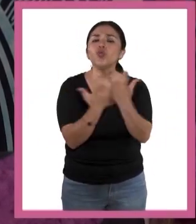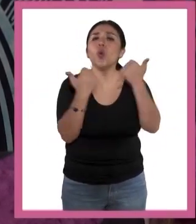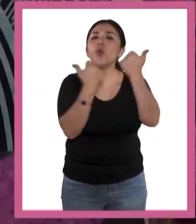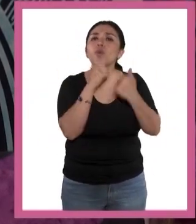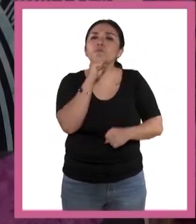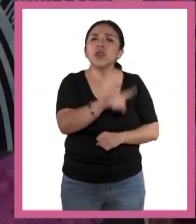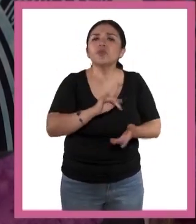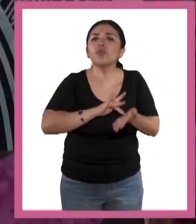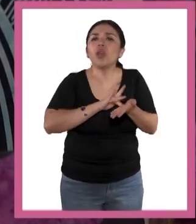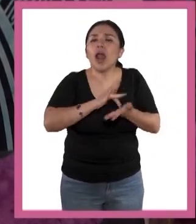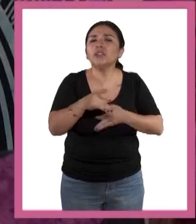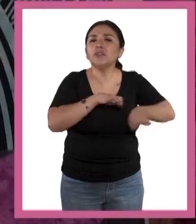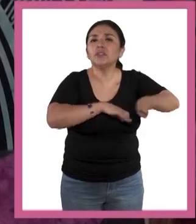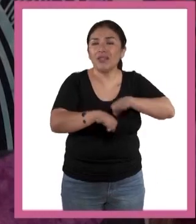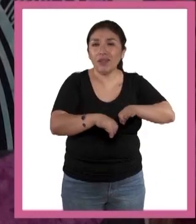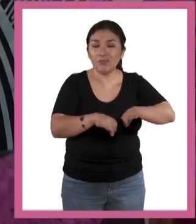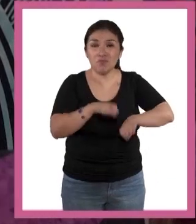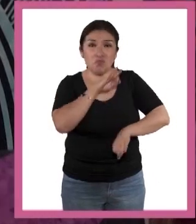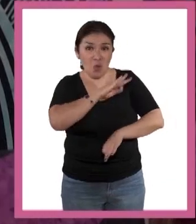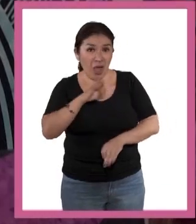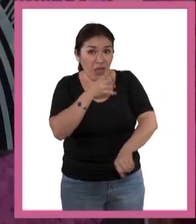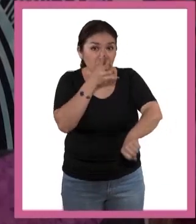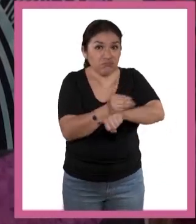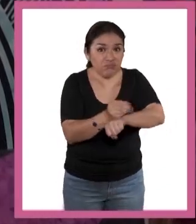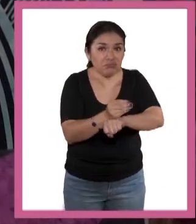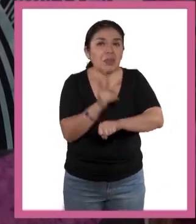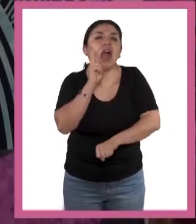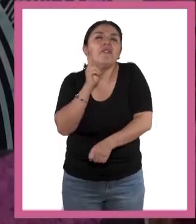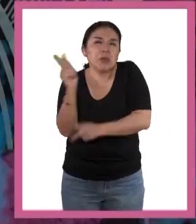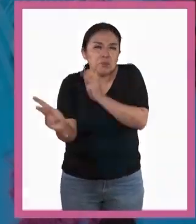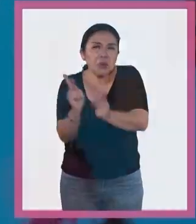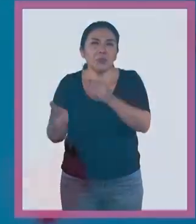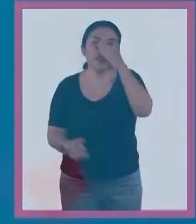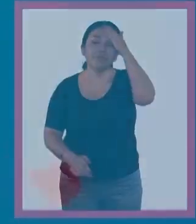trabajo. ¿Será irremediable? ¡Investiguémoslo!